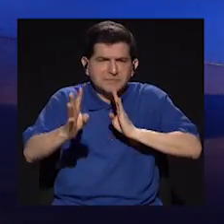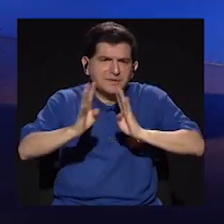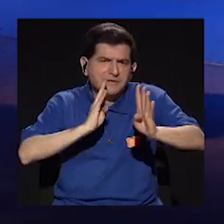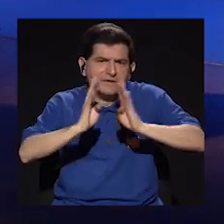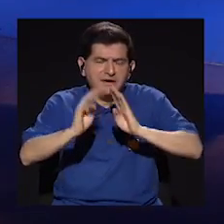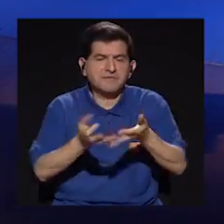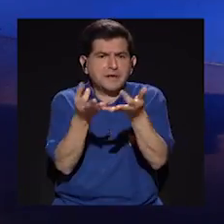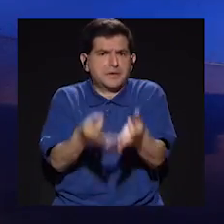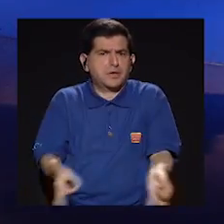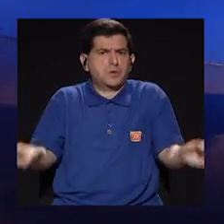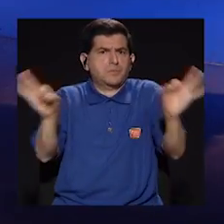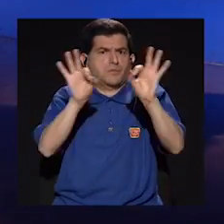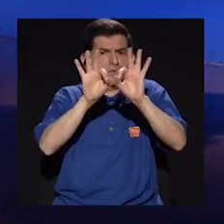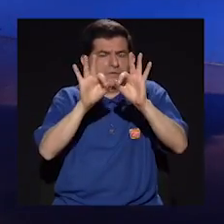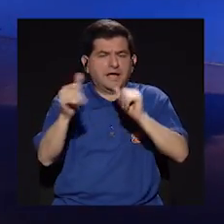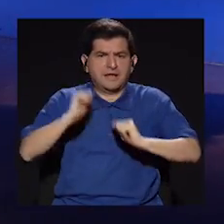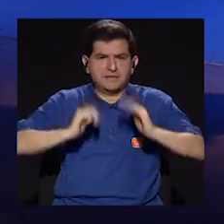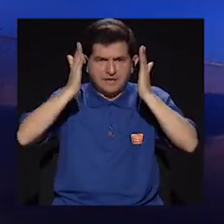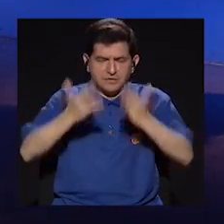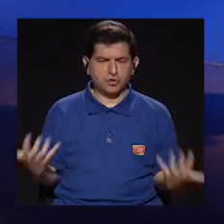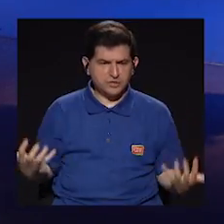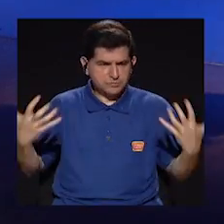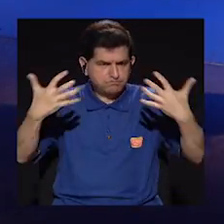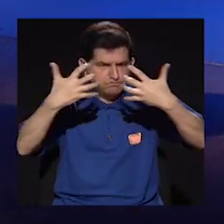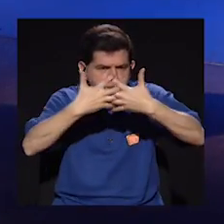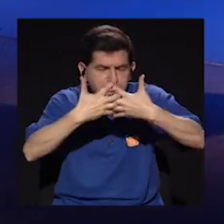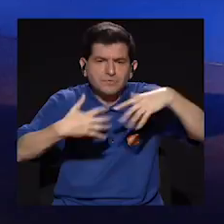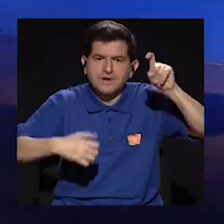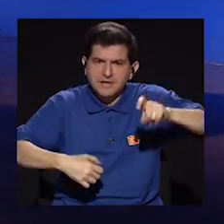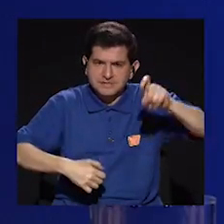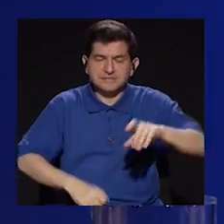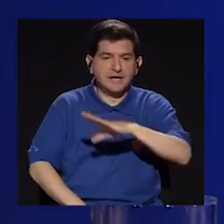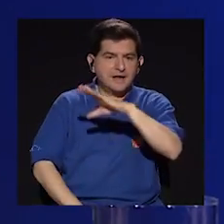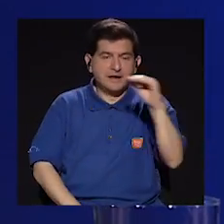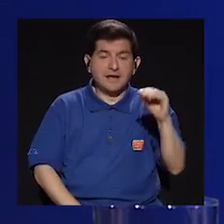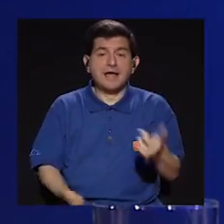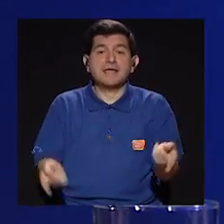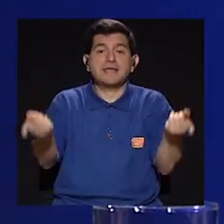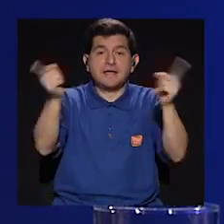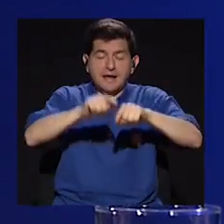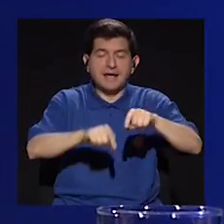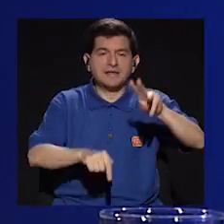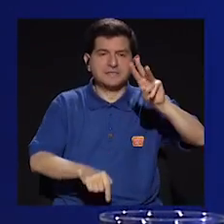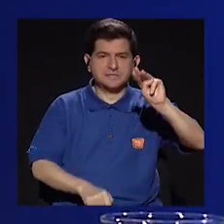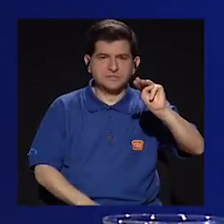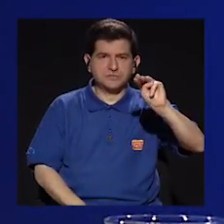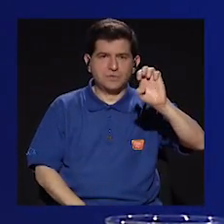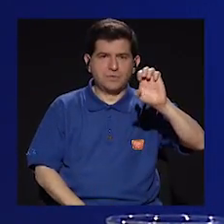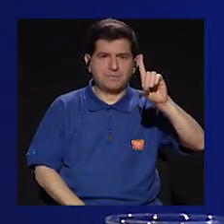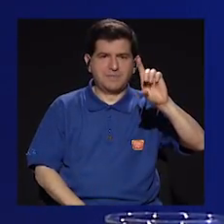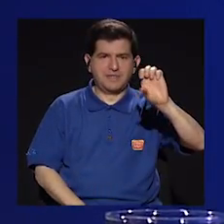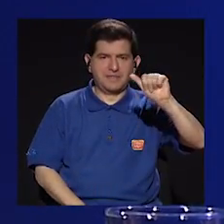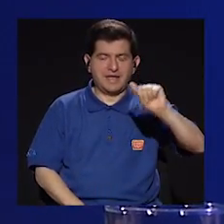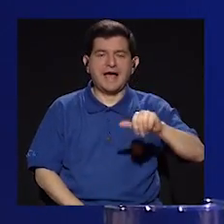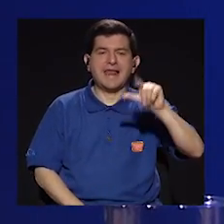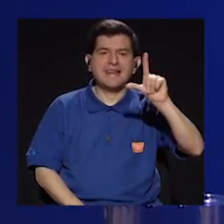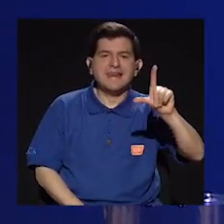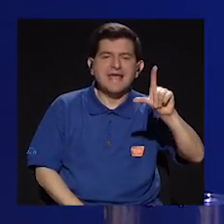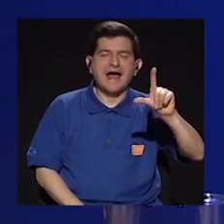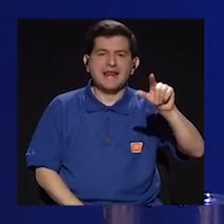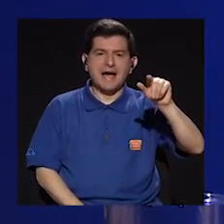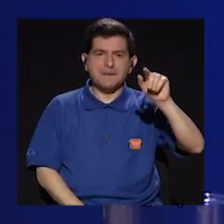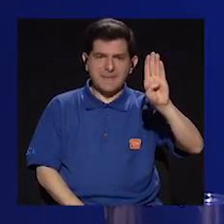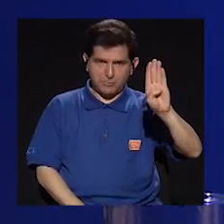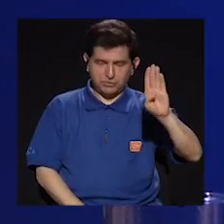de los actores en la compenetración que deben de tener, y específicamente en el caso de Medea de Liliana de Viamonte. Y